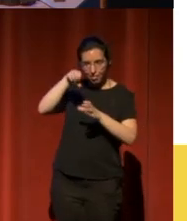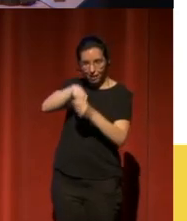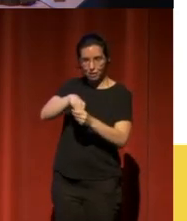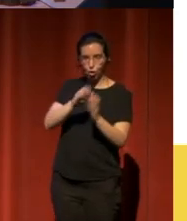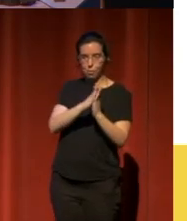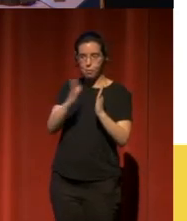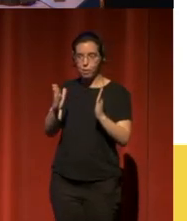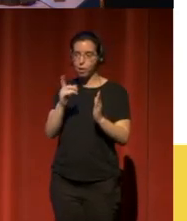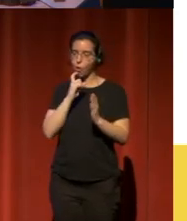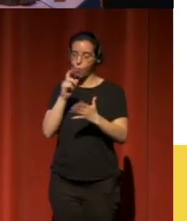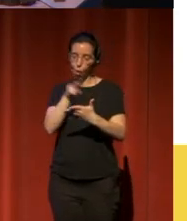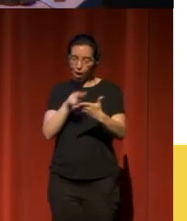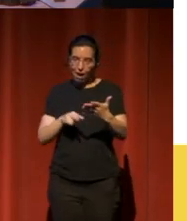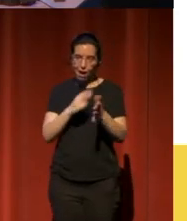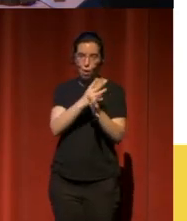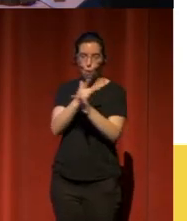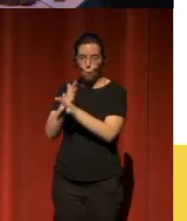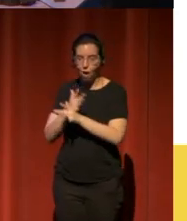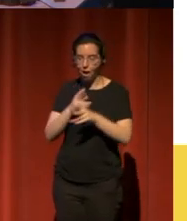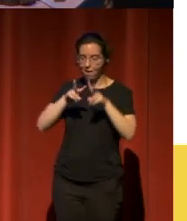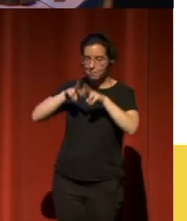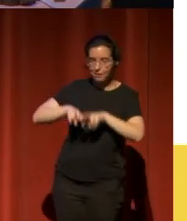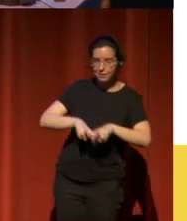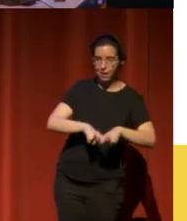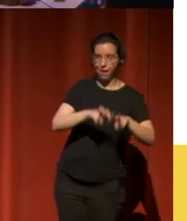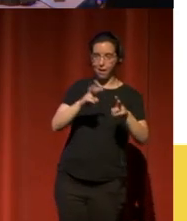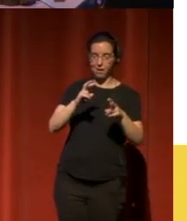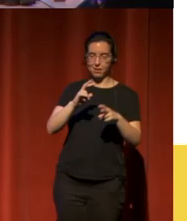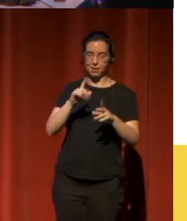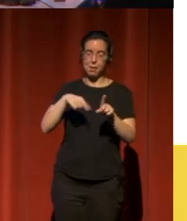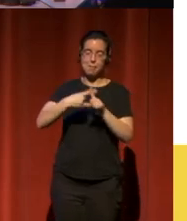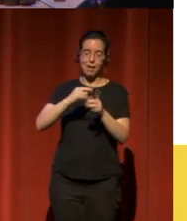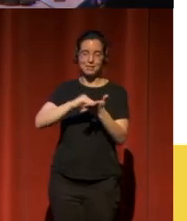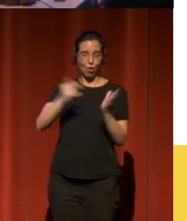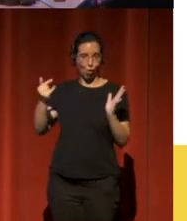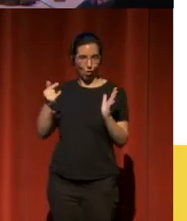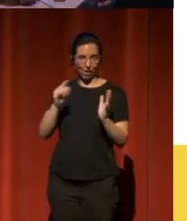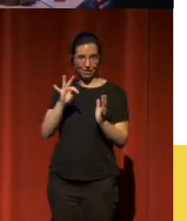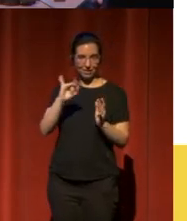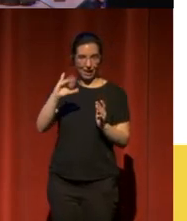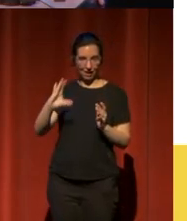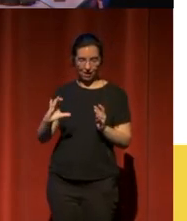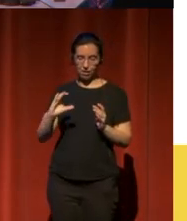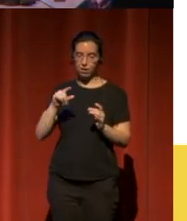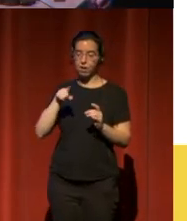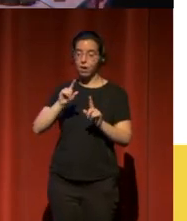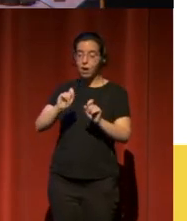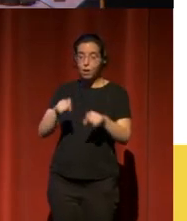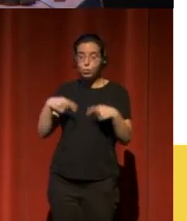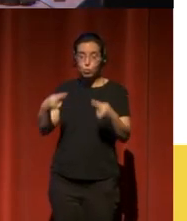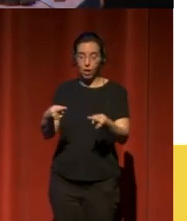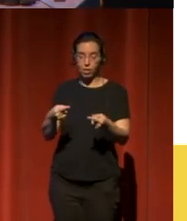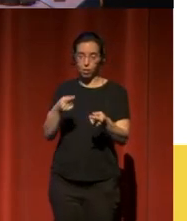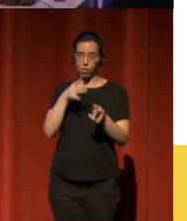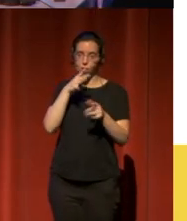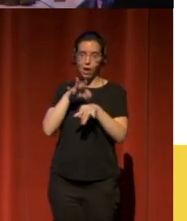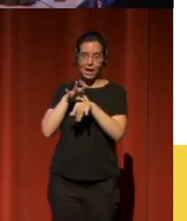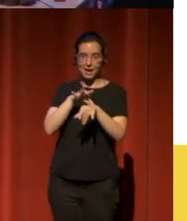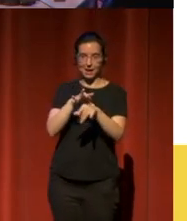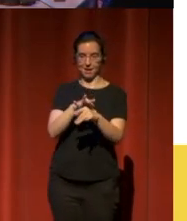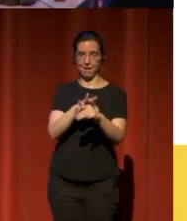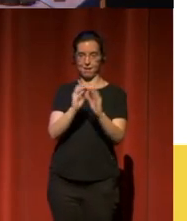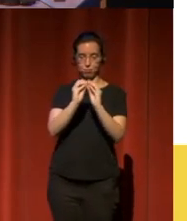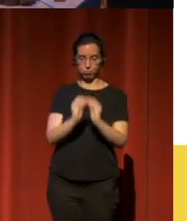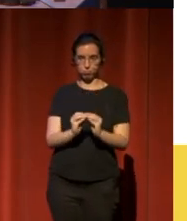haciendo, leyendo, jugando, investigando y con las TIC. El resultado es la guía que habréis recibido